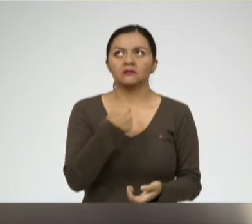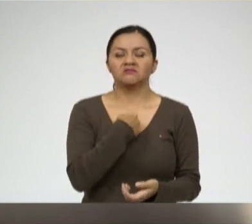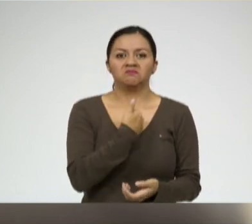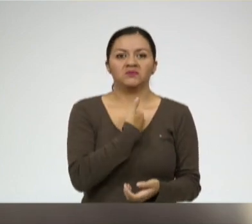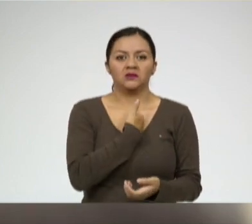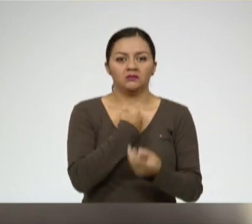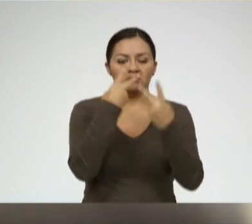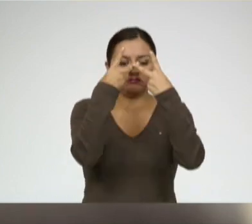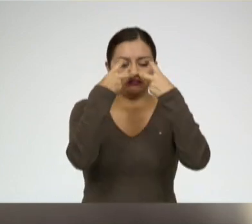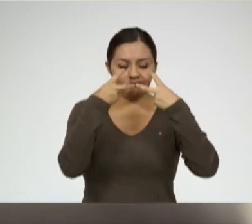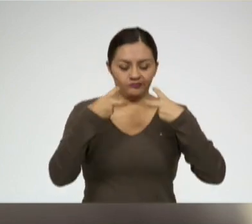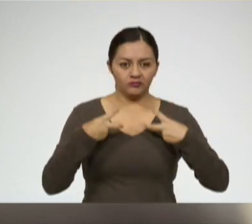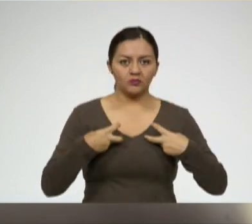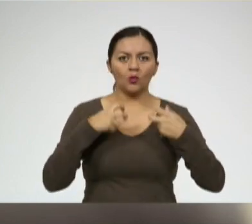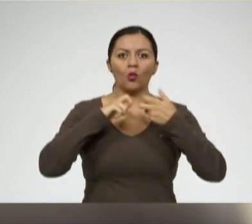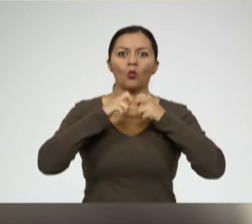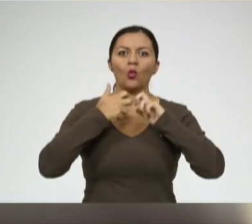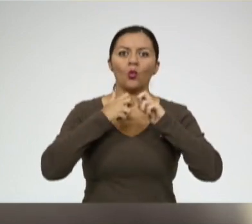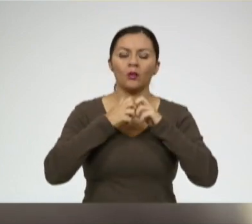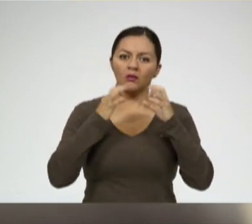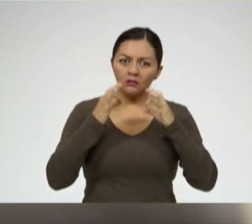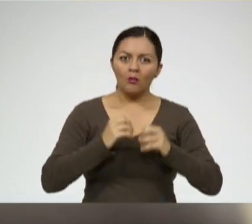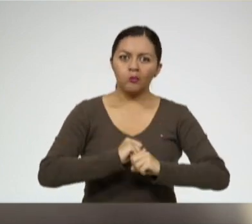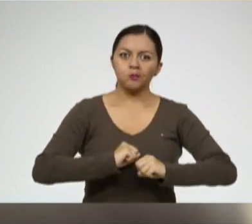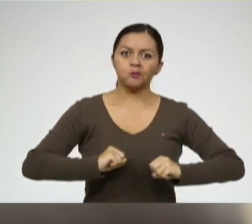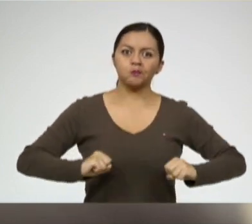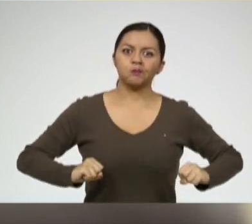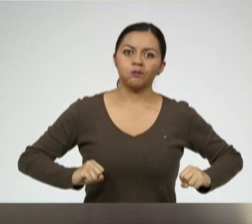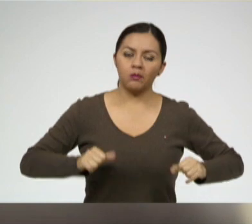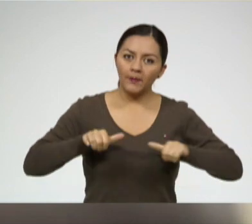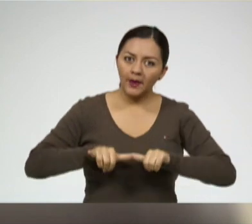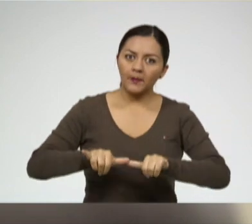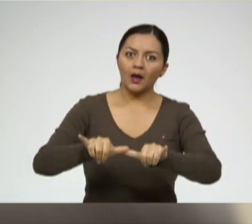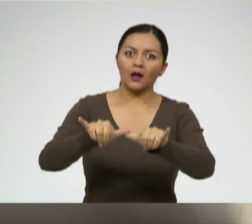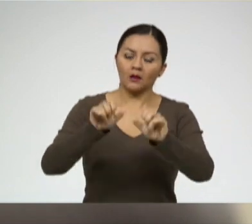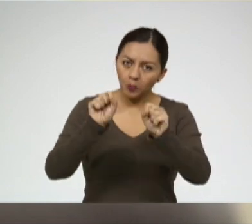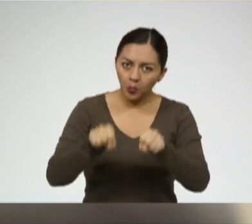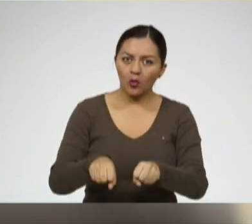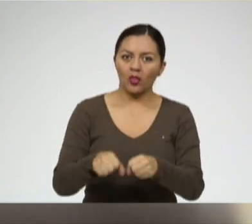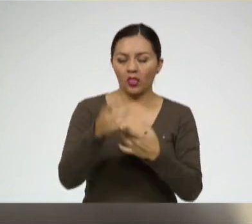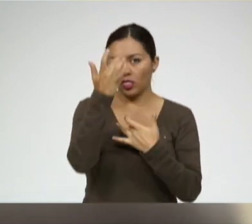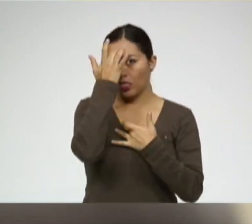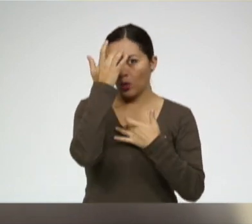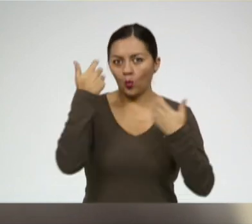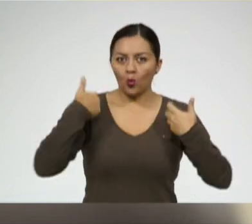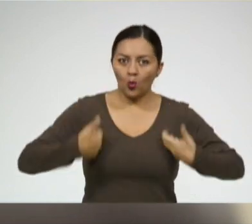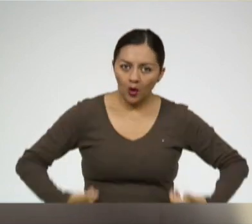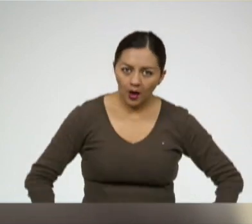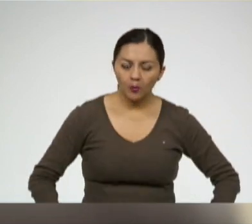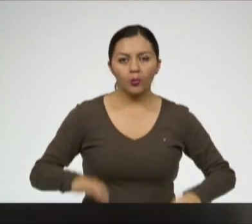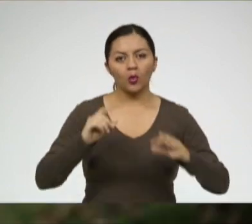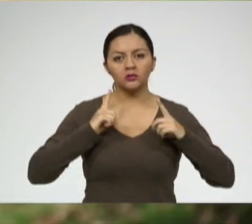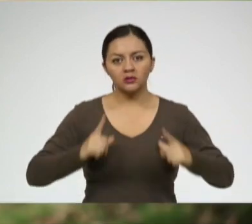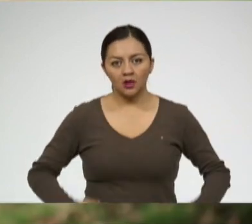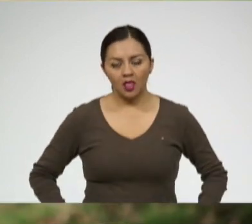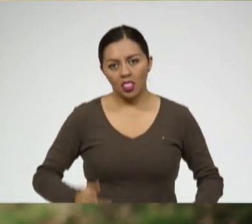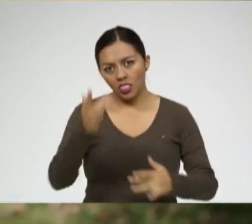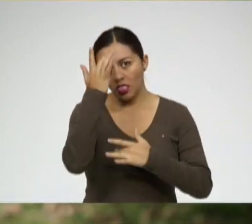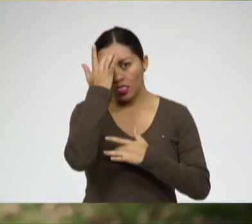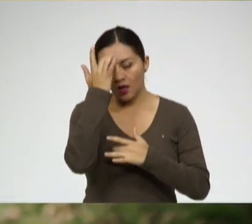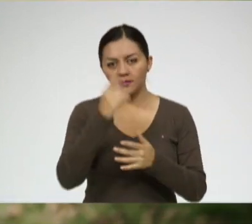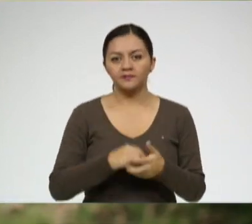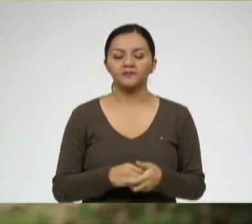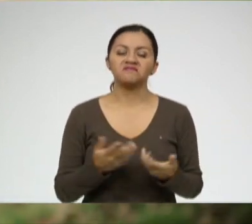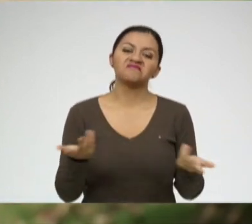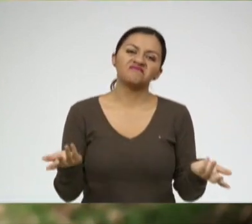obesidad que no es algo pasajero sino es algo realmente complicado porque afecta a tu cuerpo, afecta a tu salud. Tiene que ver el